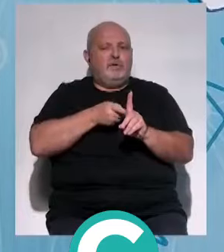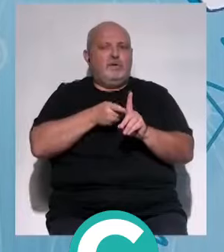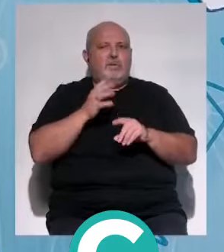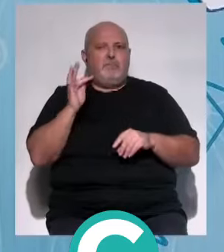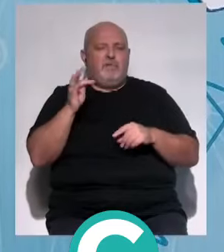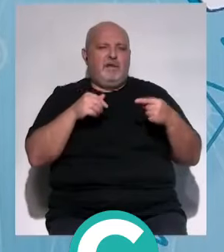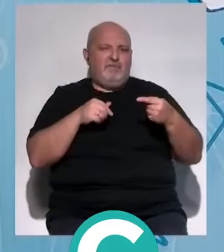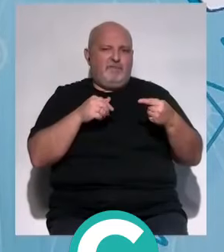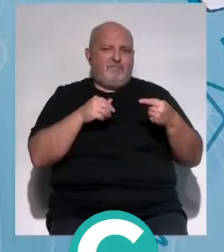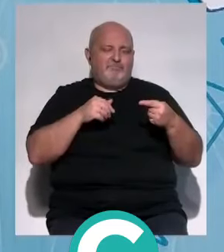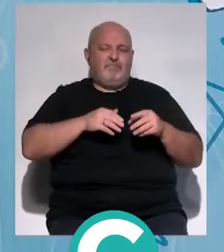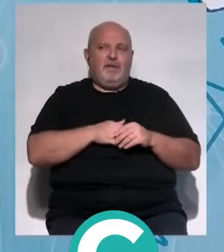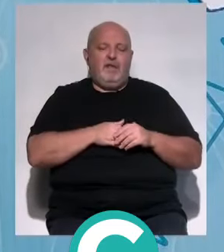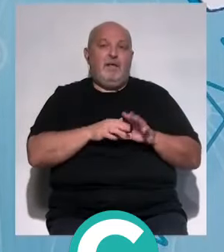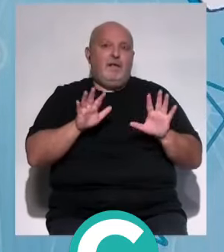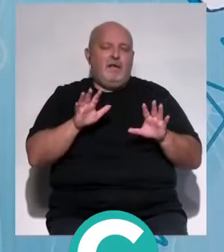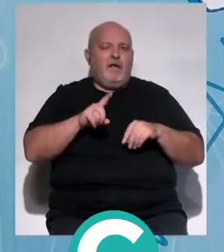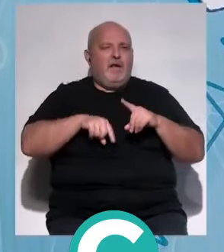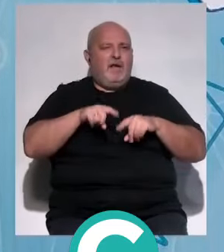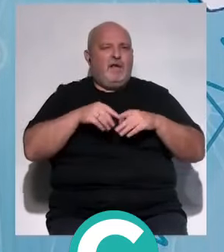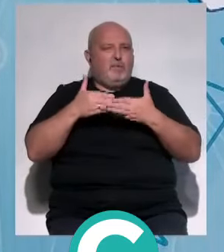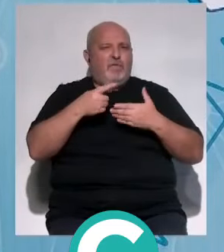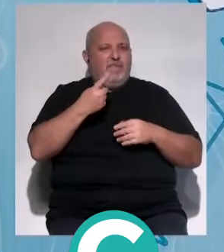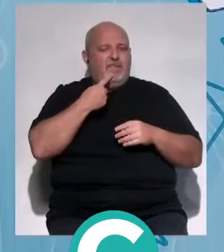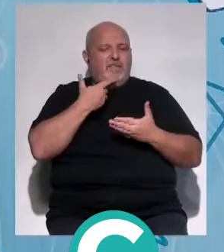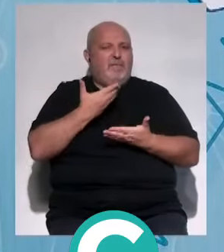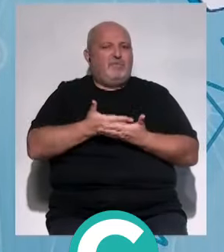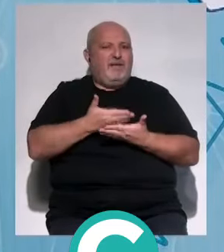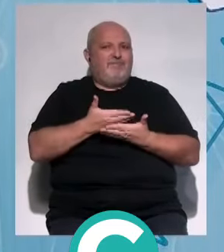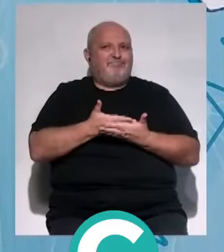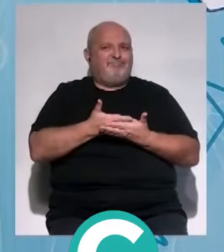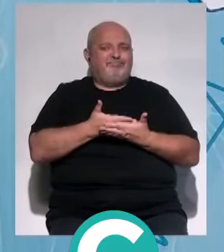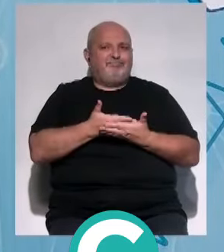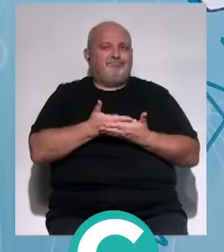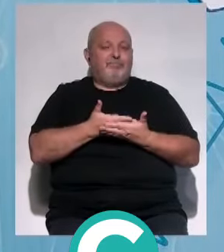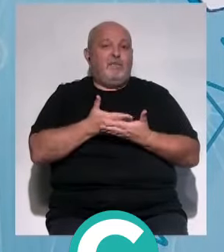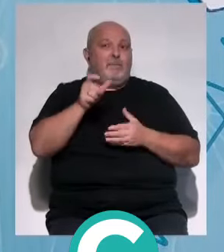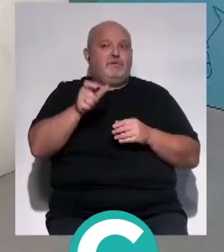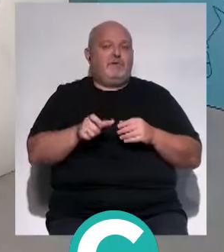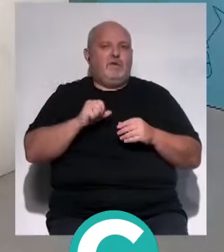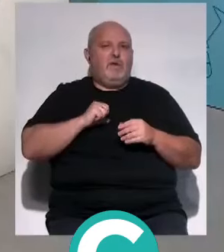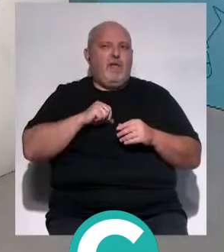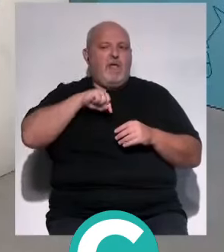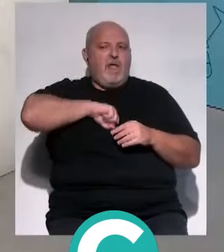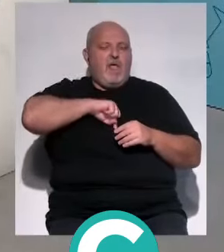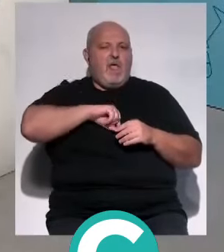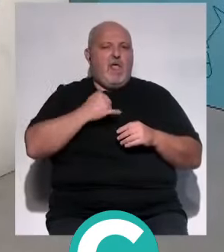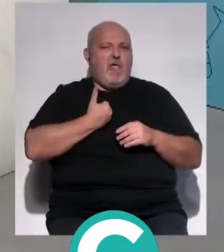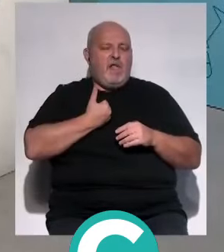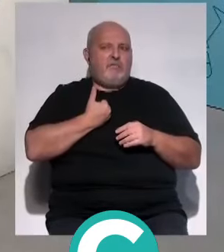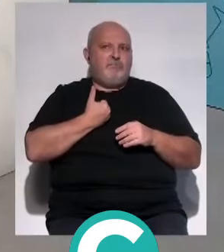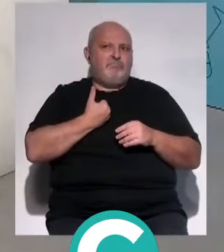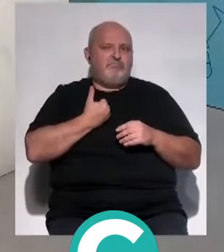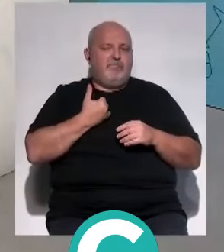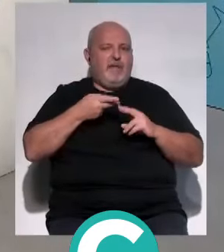positiva como negativamente. Pero es verdad que muchos estudios han demostrado que si una persona tiene un gran